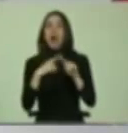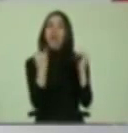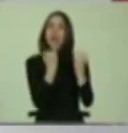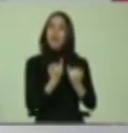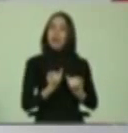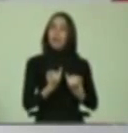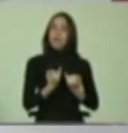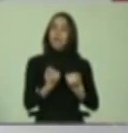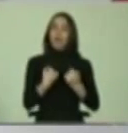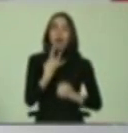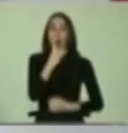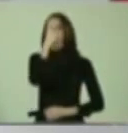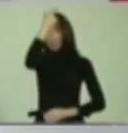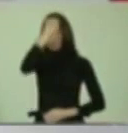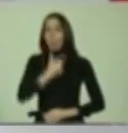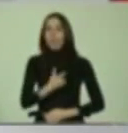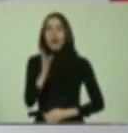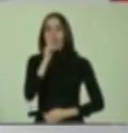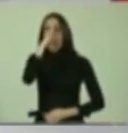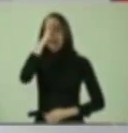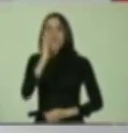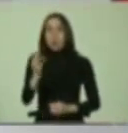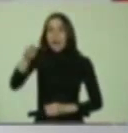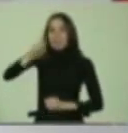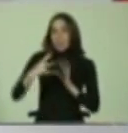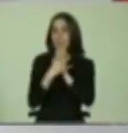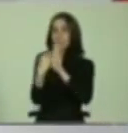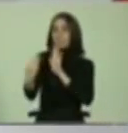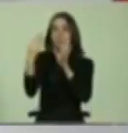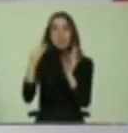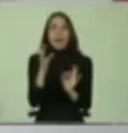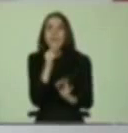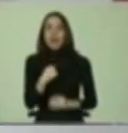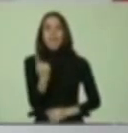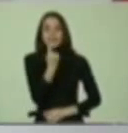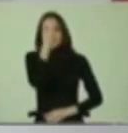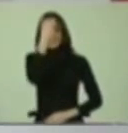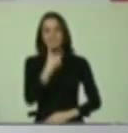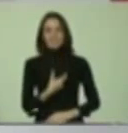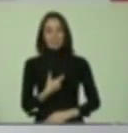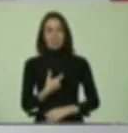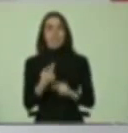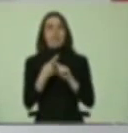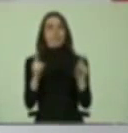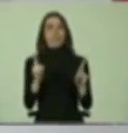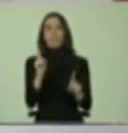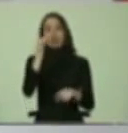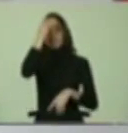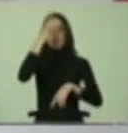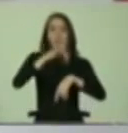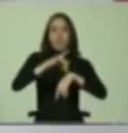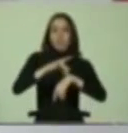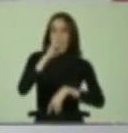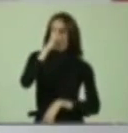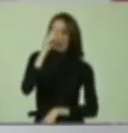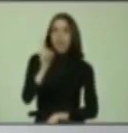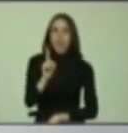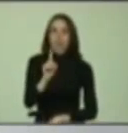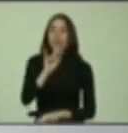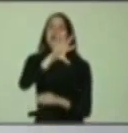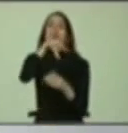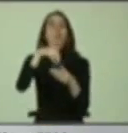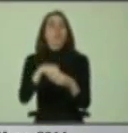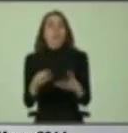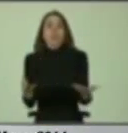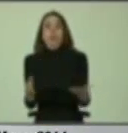características que nos hacen ser únicos e irrepetibles, singulares. Por tanto, las diferencias no son una anomalía, sino que están dentro